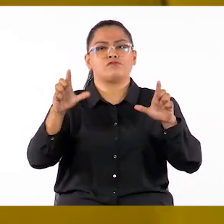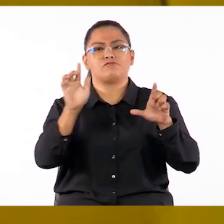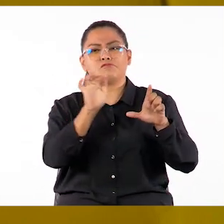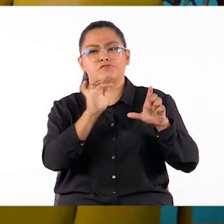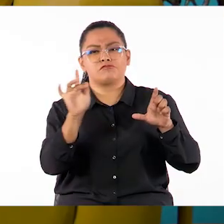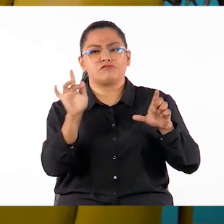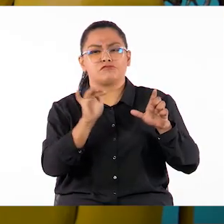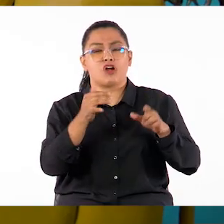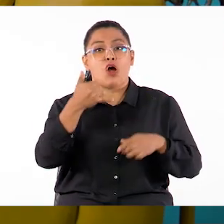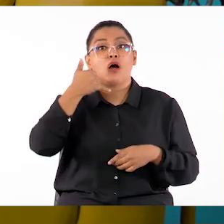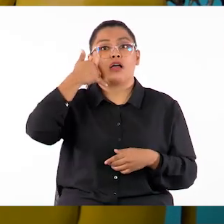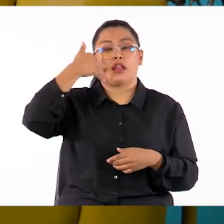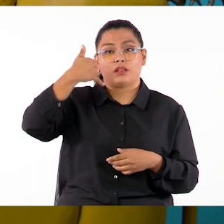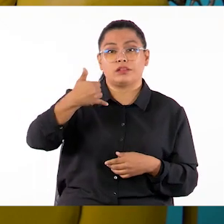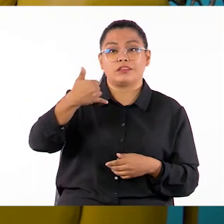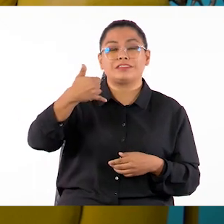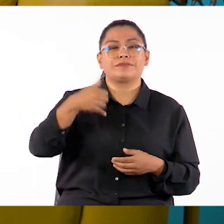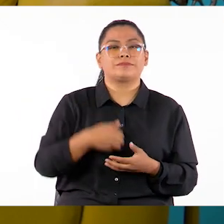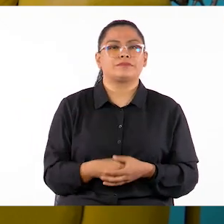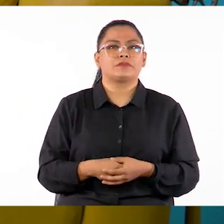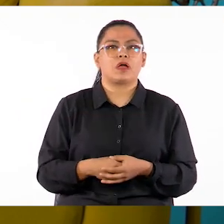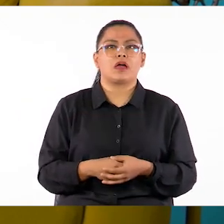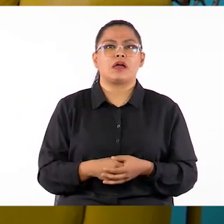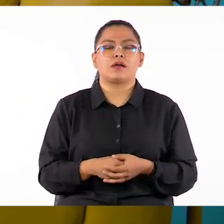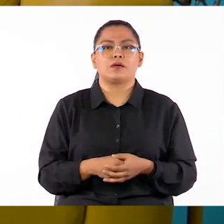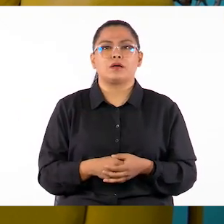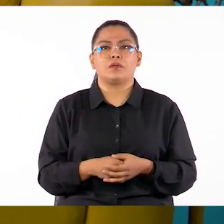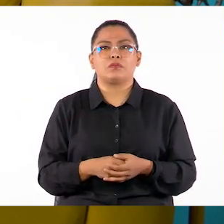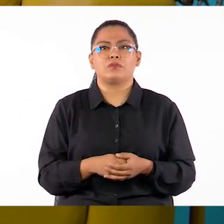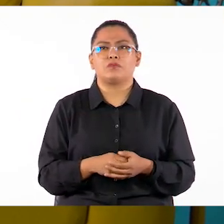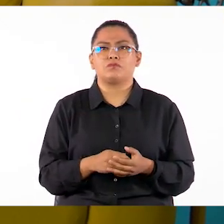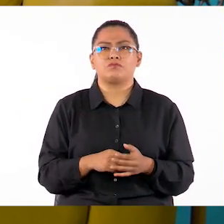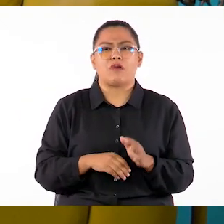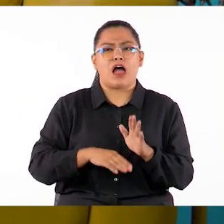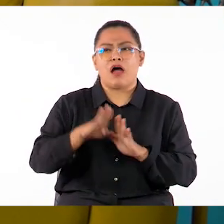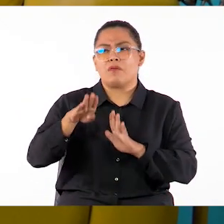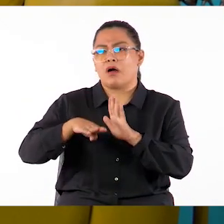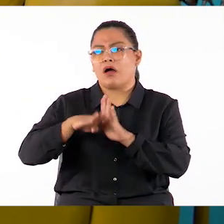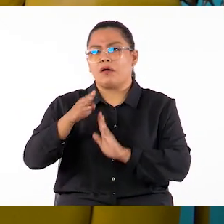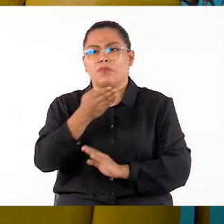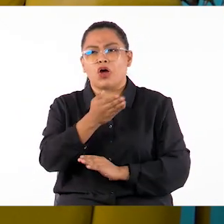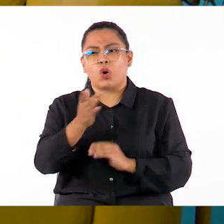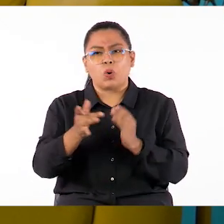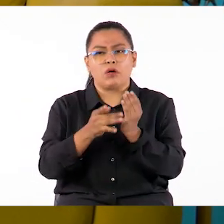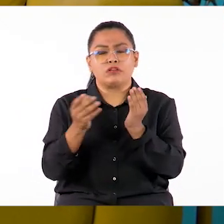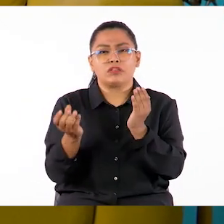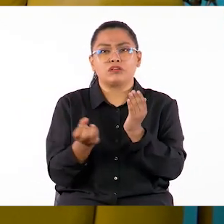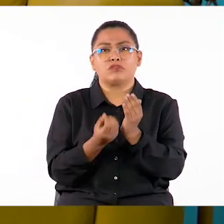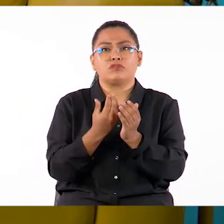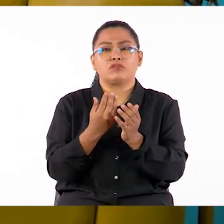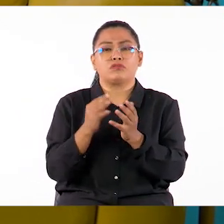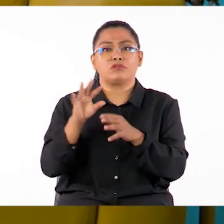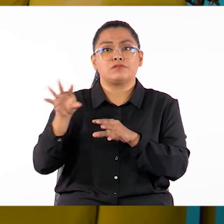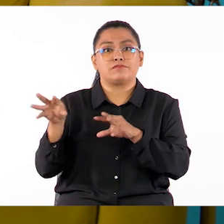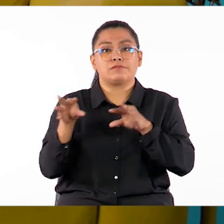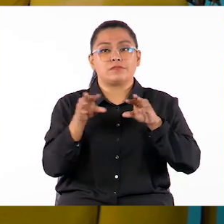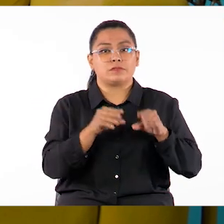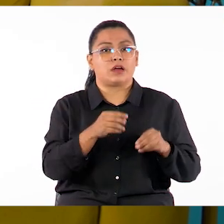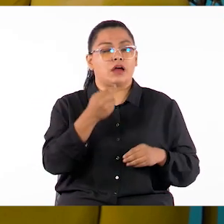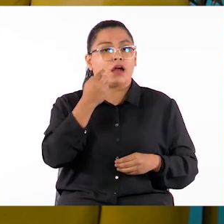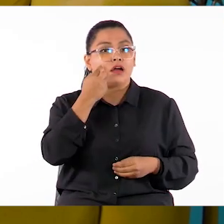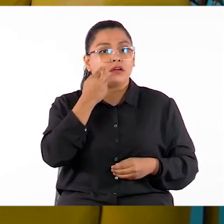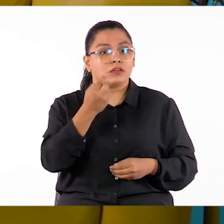celulares. Cada vez que involucramos estos dispositivos, al rato nos damos cuenta que no